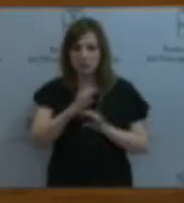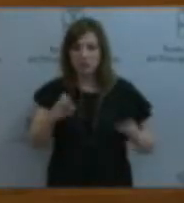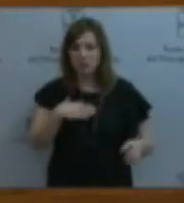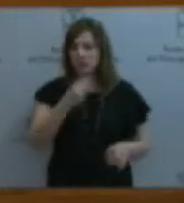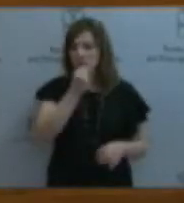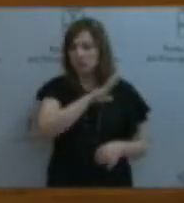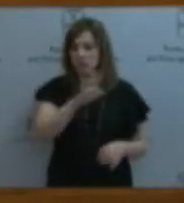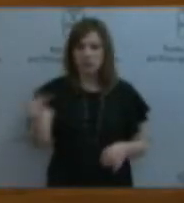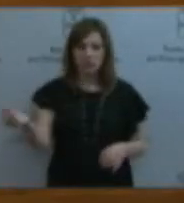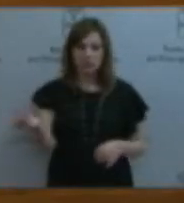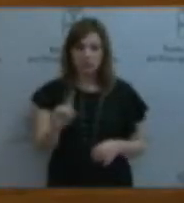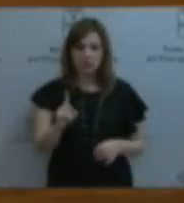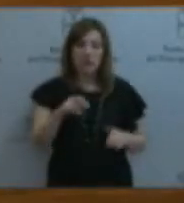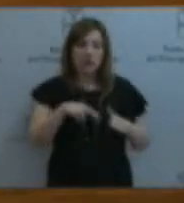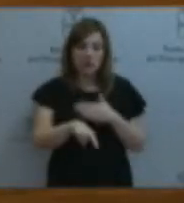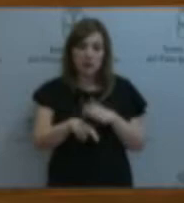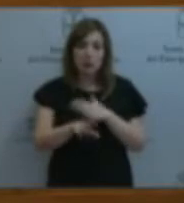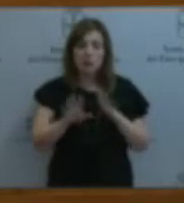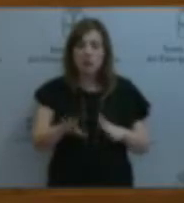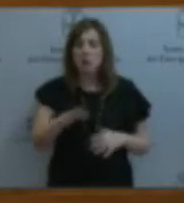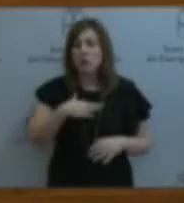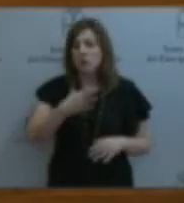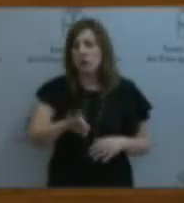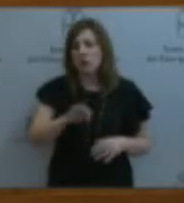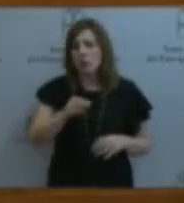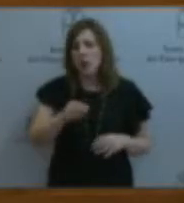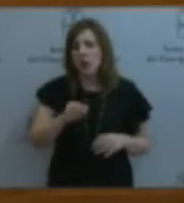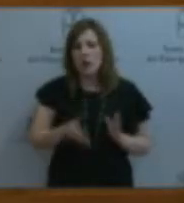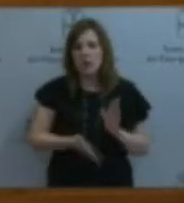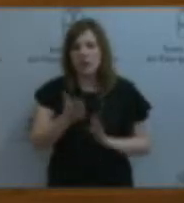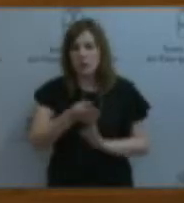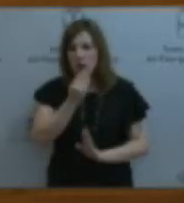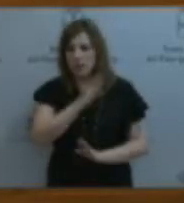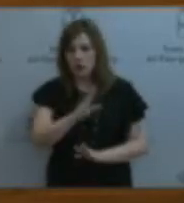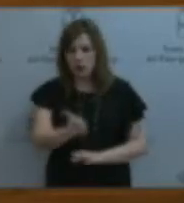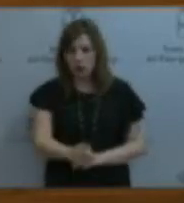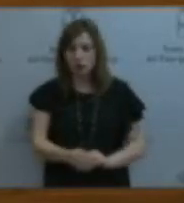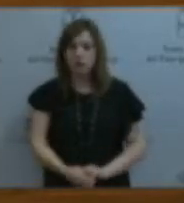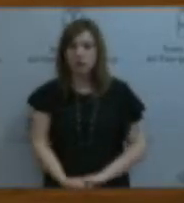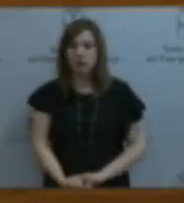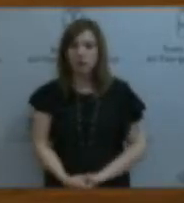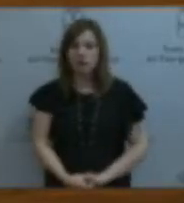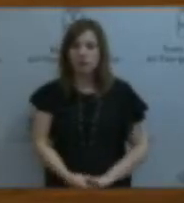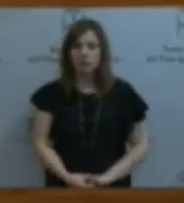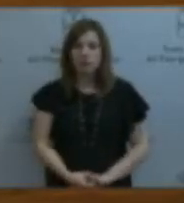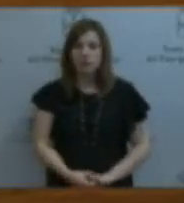medida, no es desde luego la que apunta a la mejor dirección. Pero no vamos a